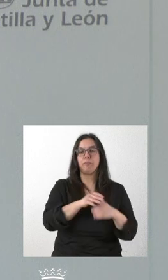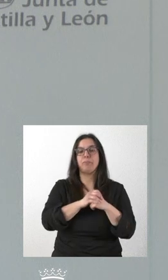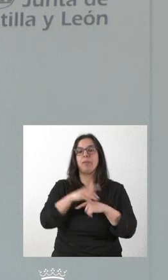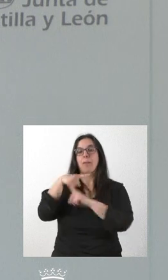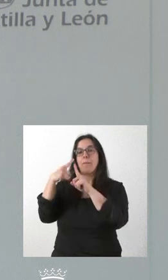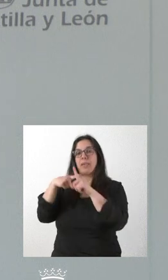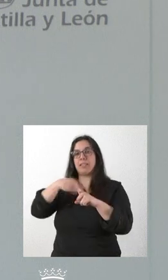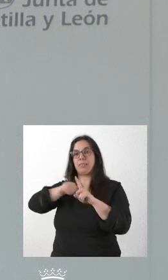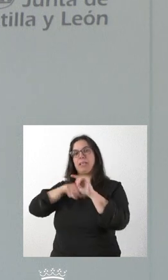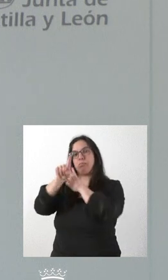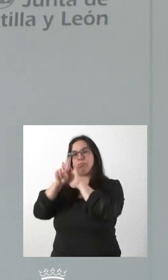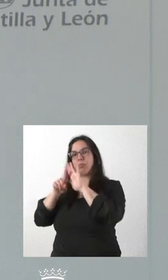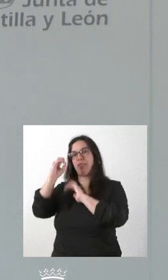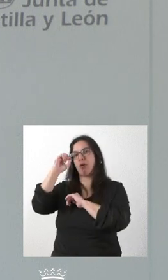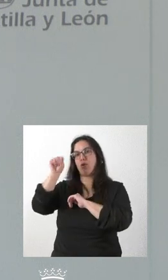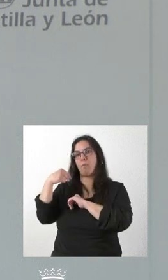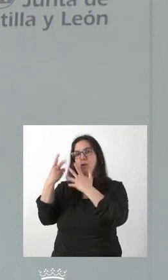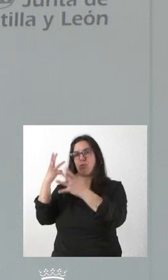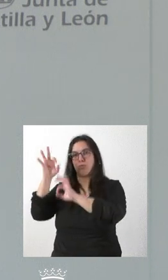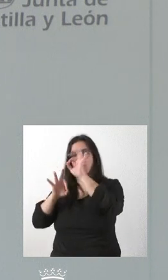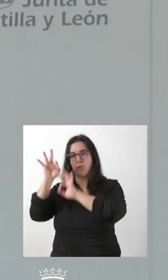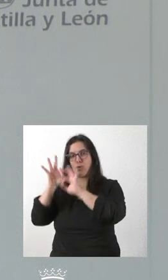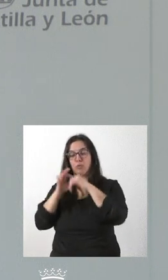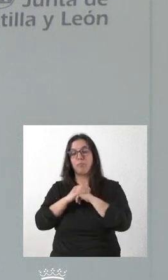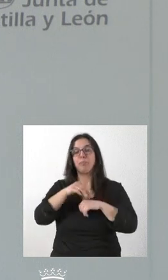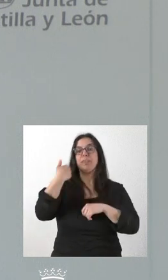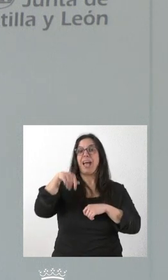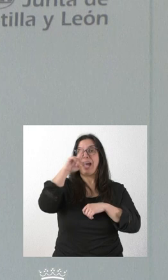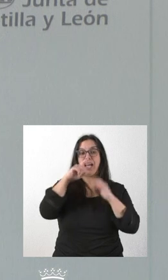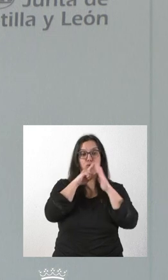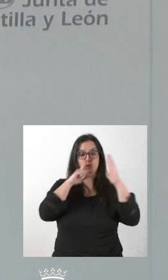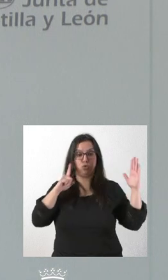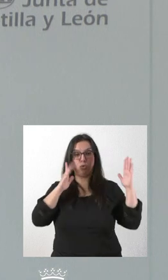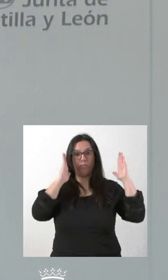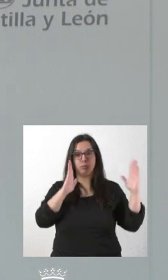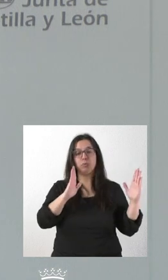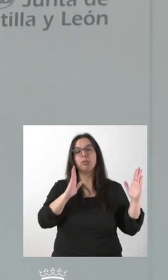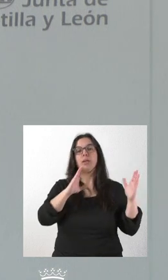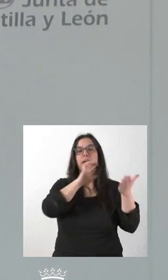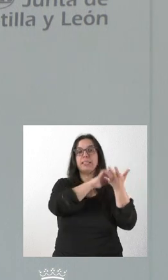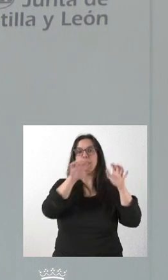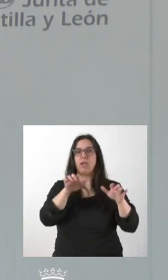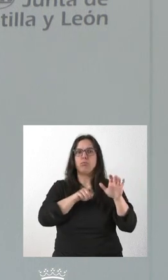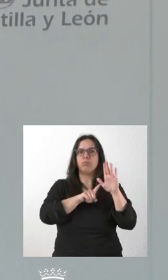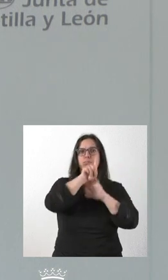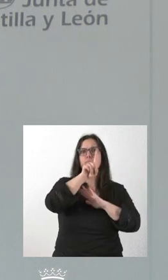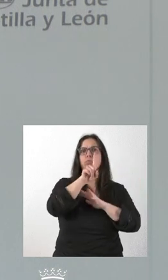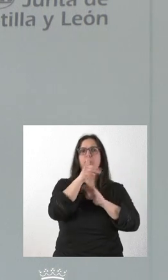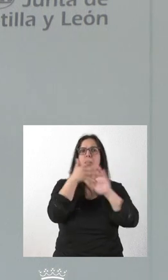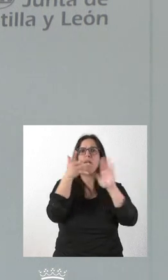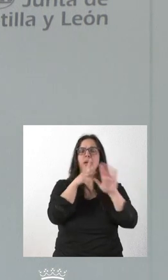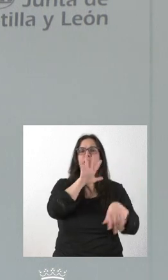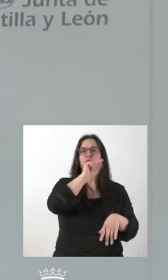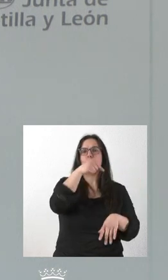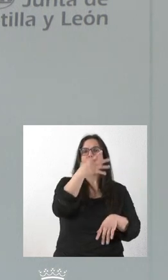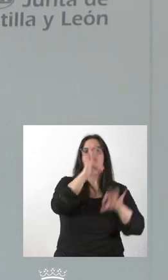española bajó el 0,8%. En lo que va de año, la comunidad de Castilla y León está creciendo a un ritmo el 5,3%